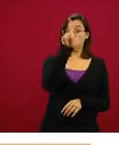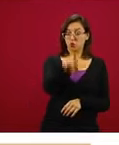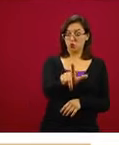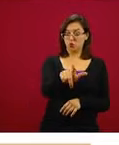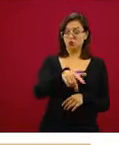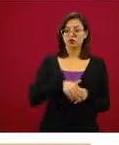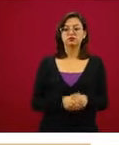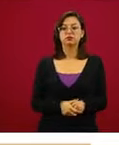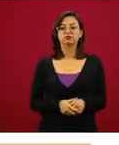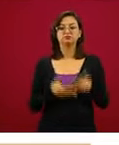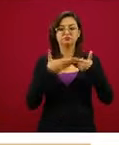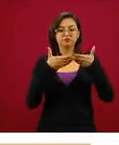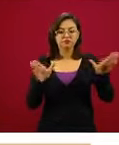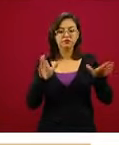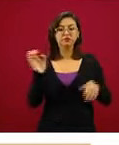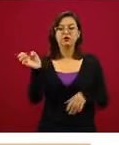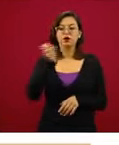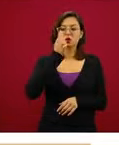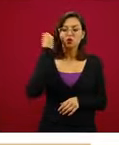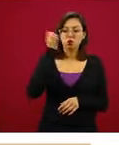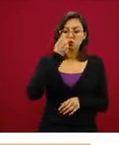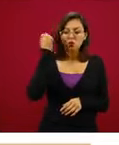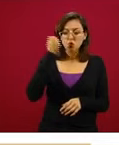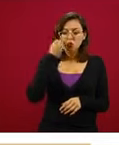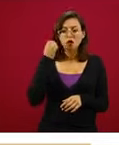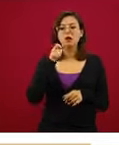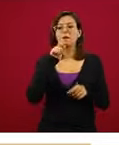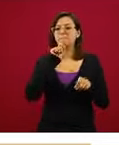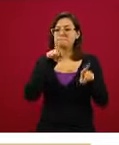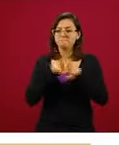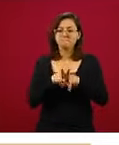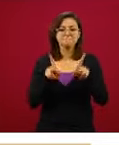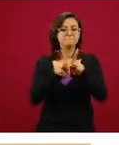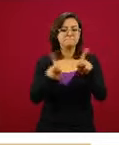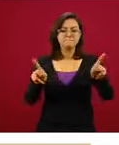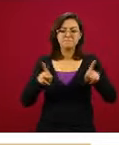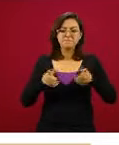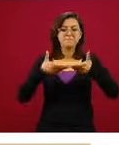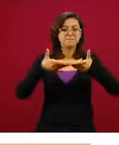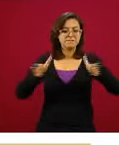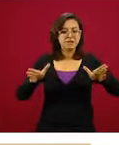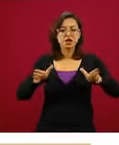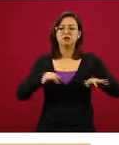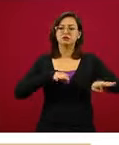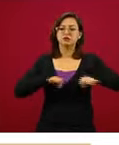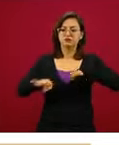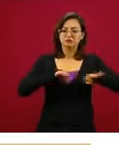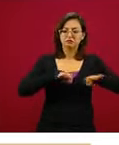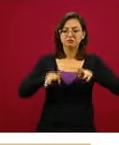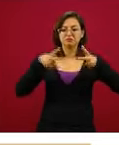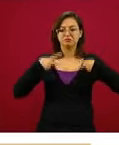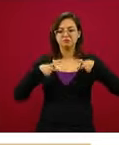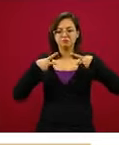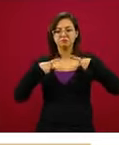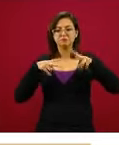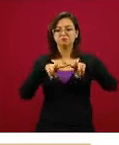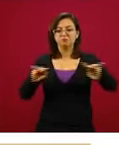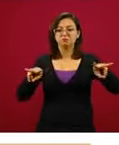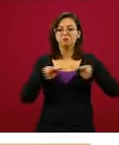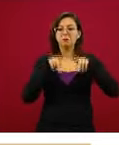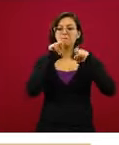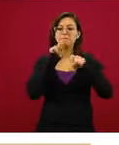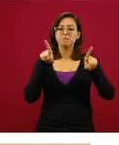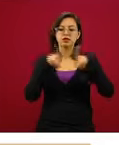abierta la actividad escolar del espacio público laboral de personas vulnerables y de